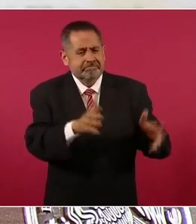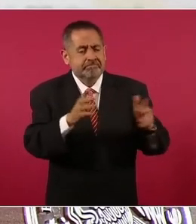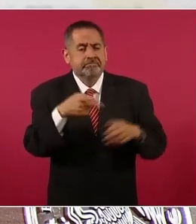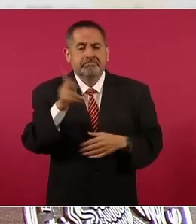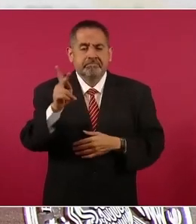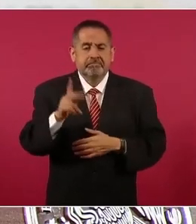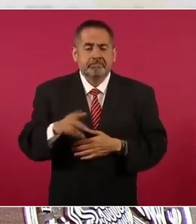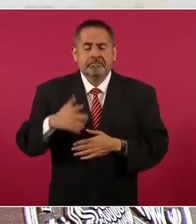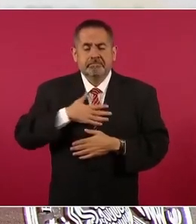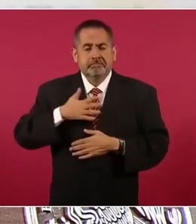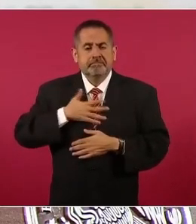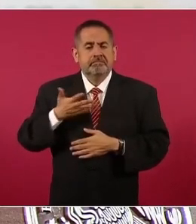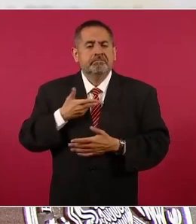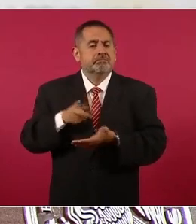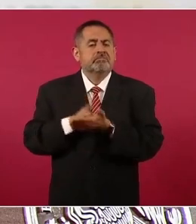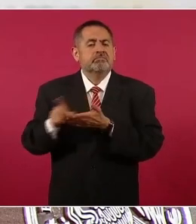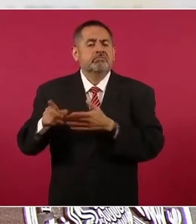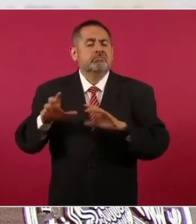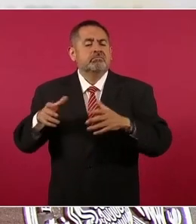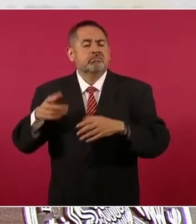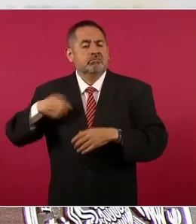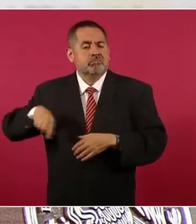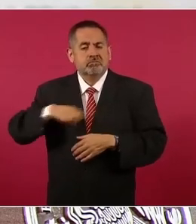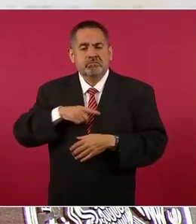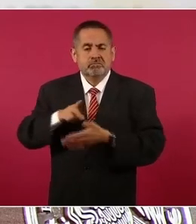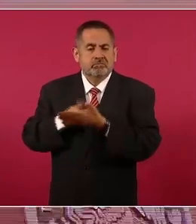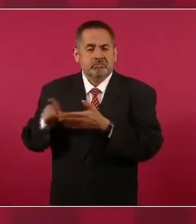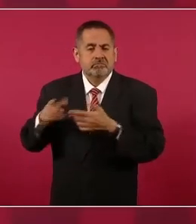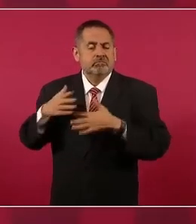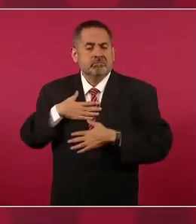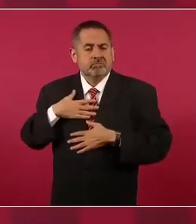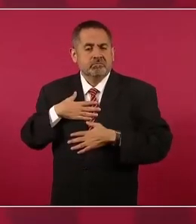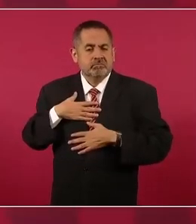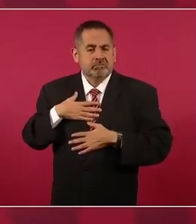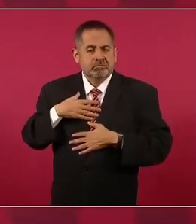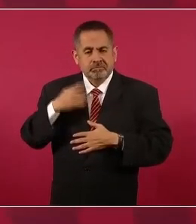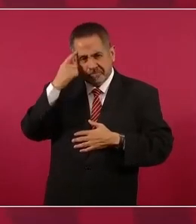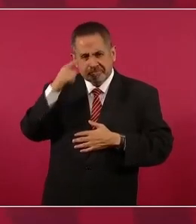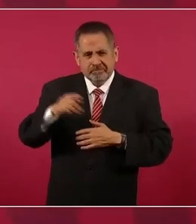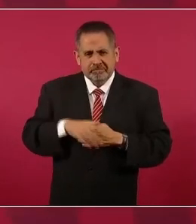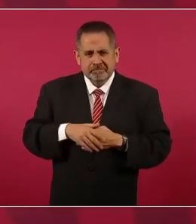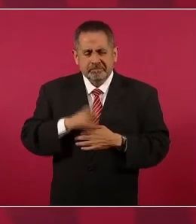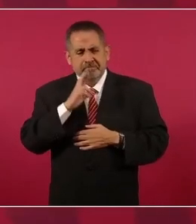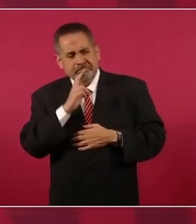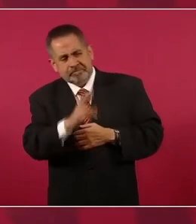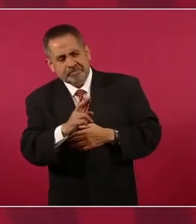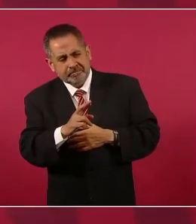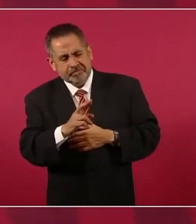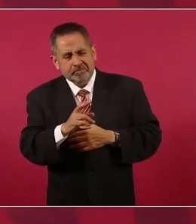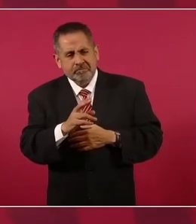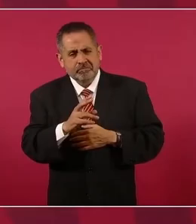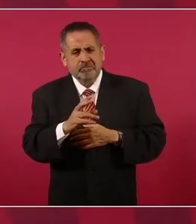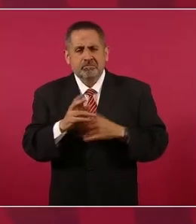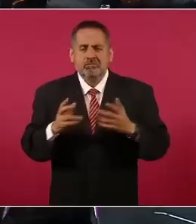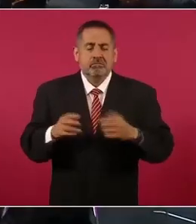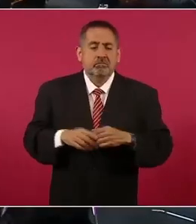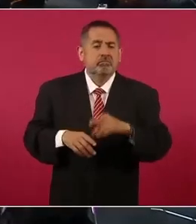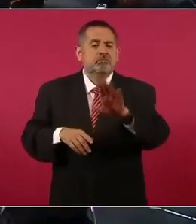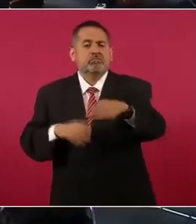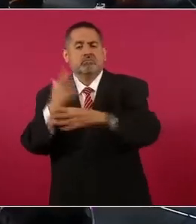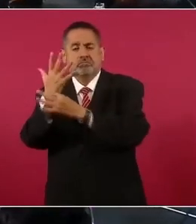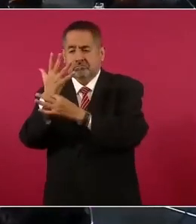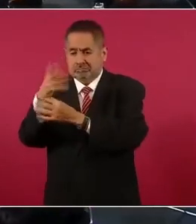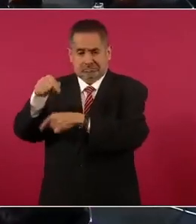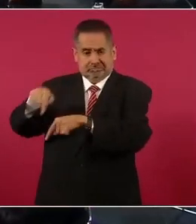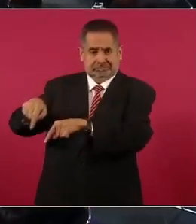también nosotros tenemos nuestro derecho a replicar. Son informes